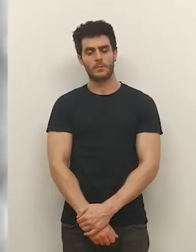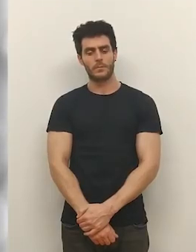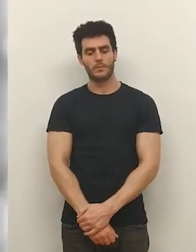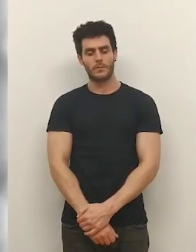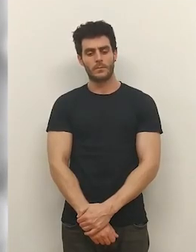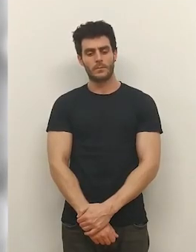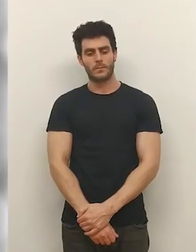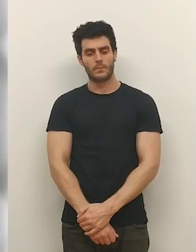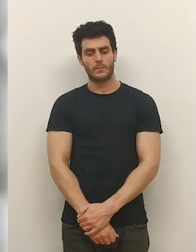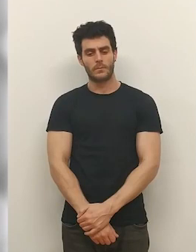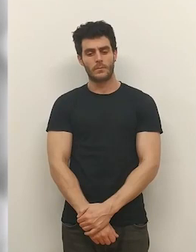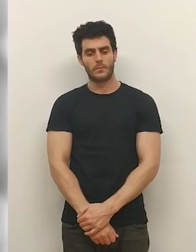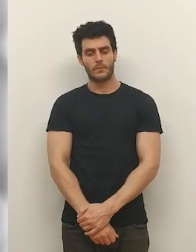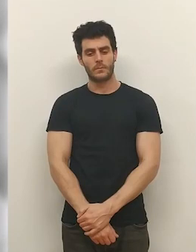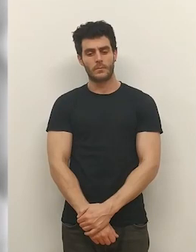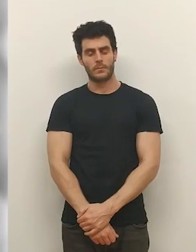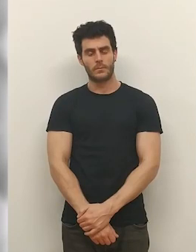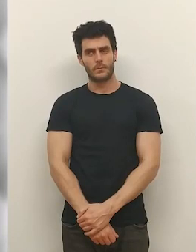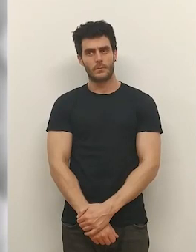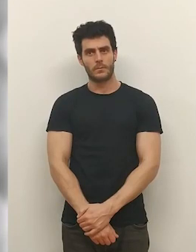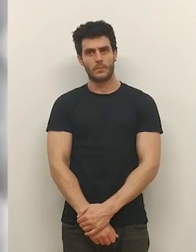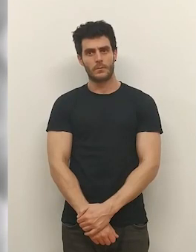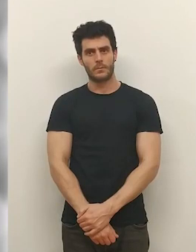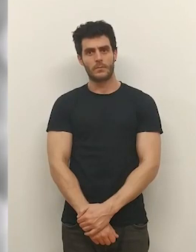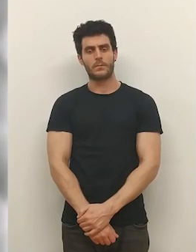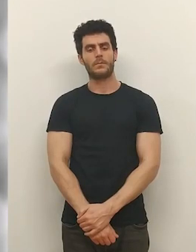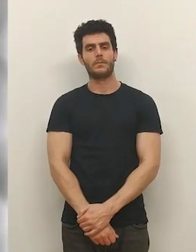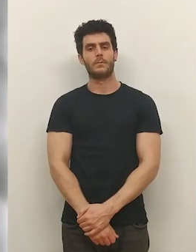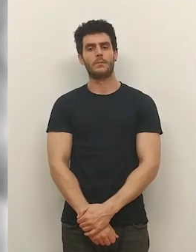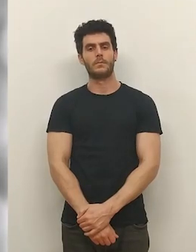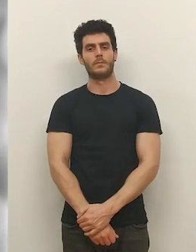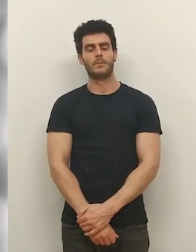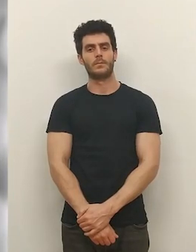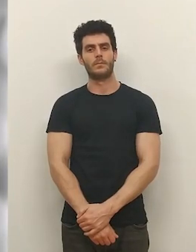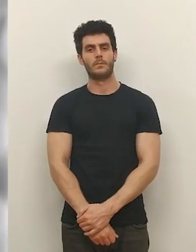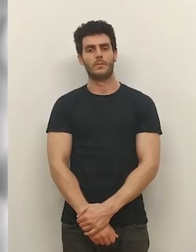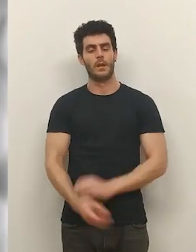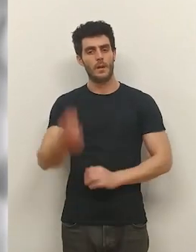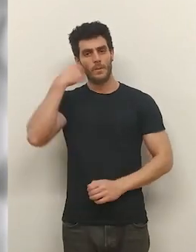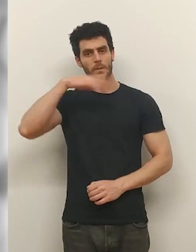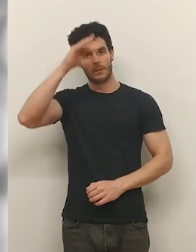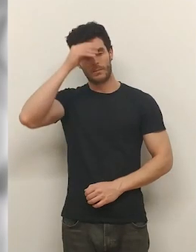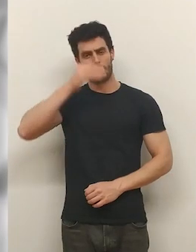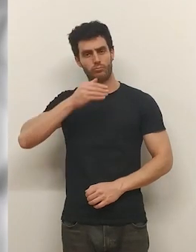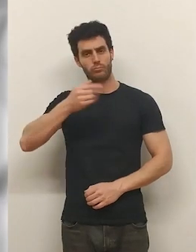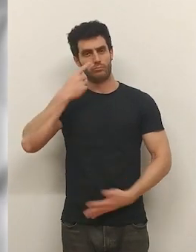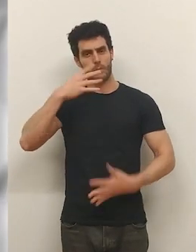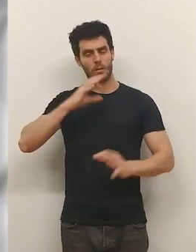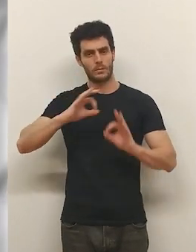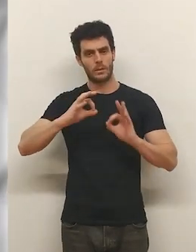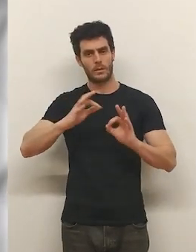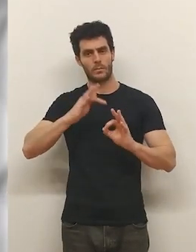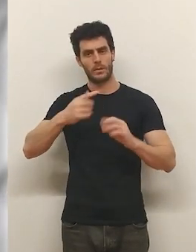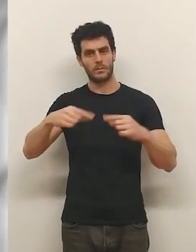un buen seguro agrario que garantice tu tranquilidad. Agro Seguro. Trabaja sobre seguro. Y tenemos un fin de semana en el que destacan el